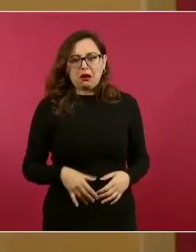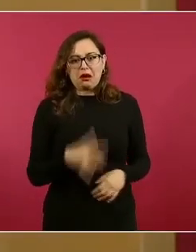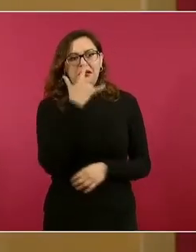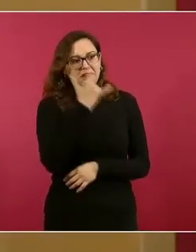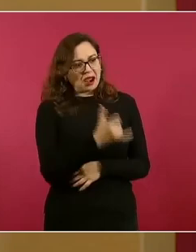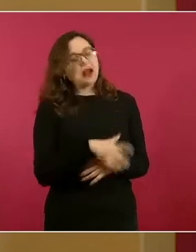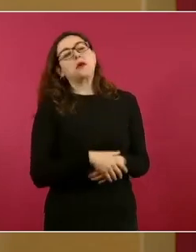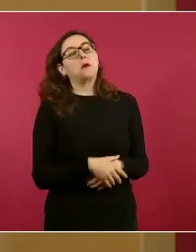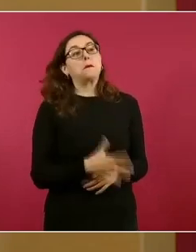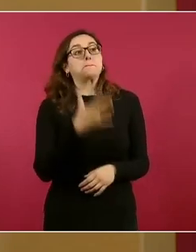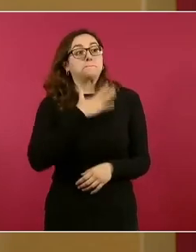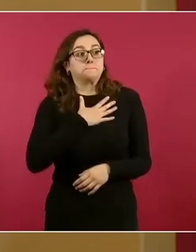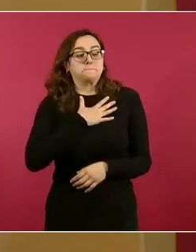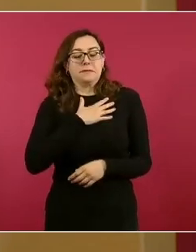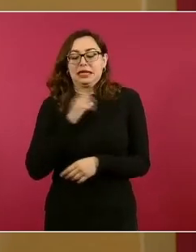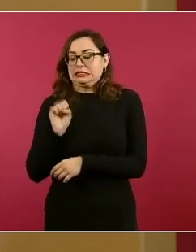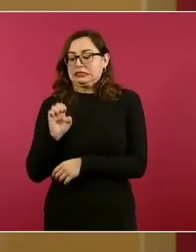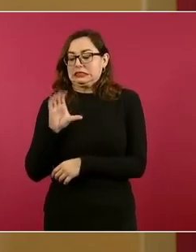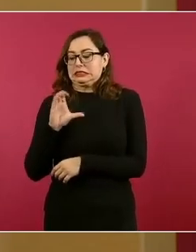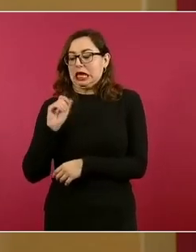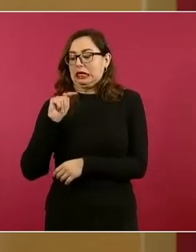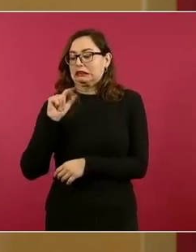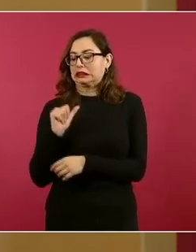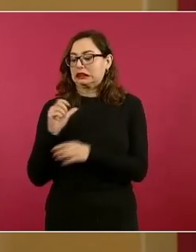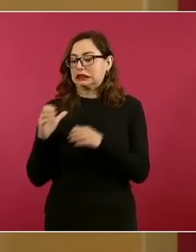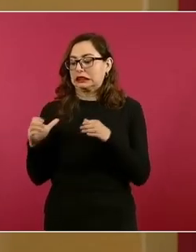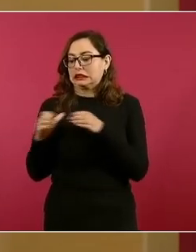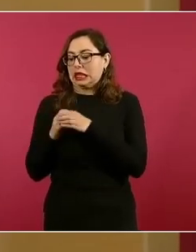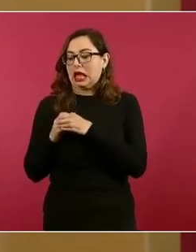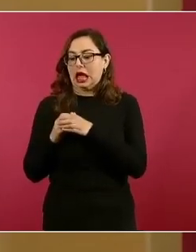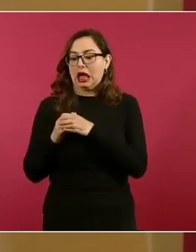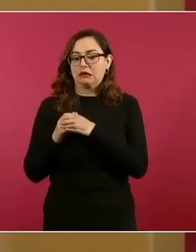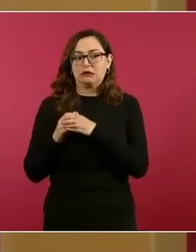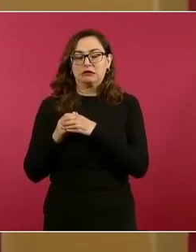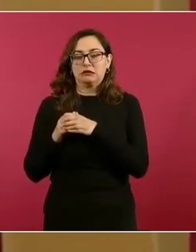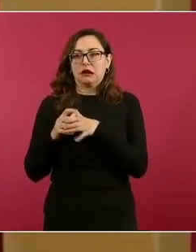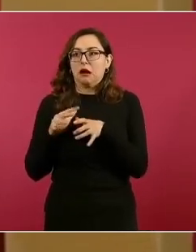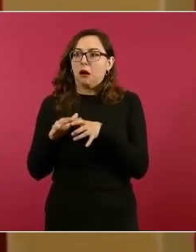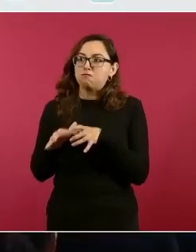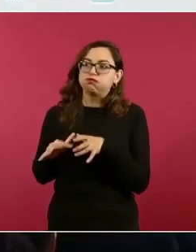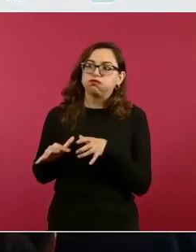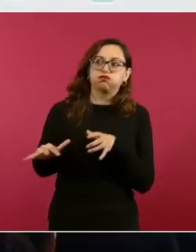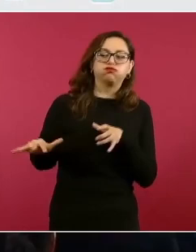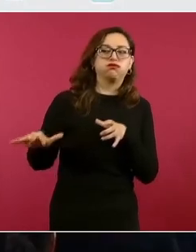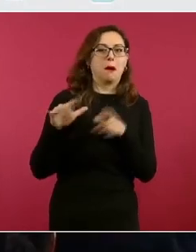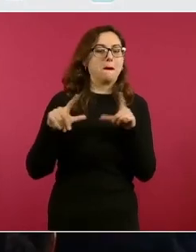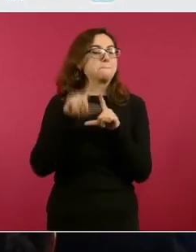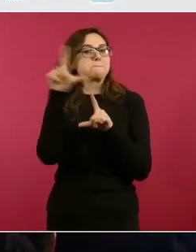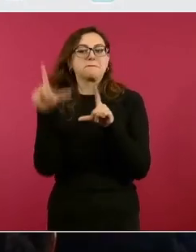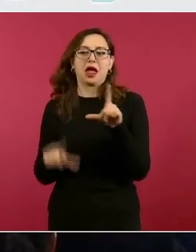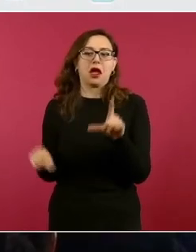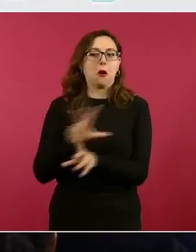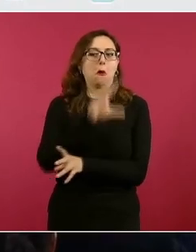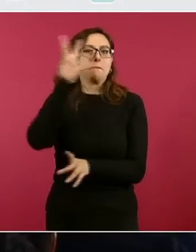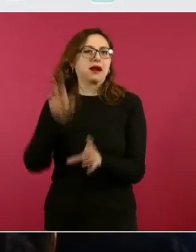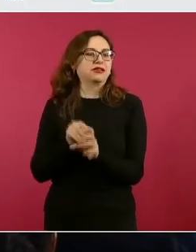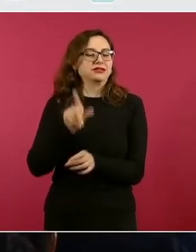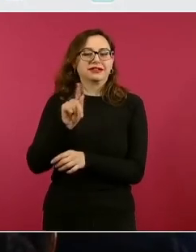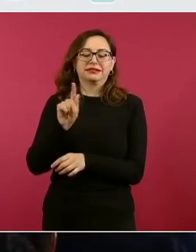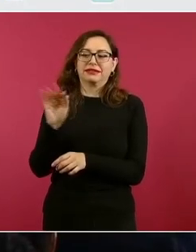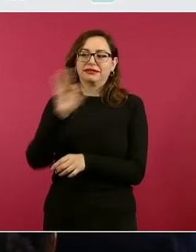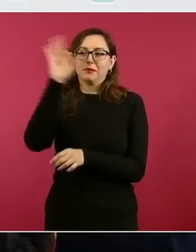nos está apoyando el 70 por ciento de los mexicanos.